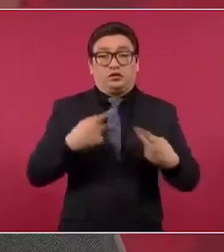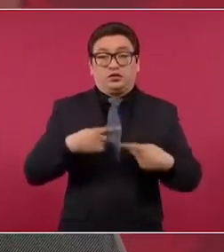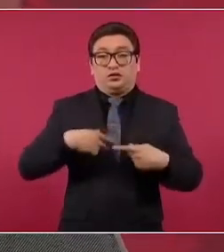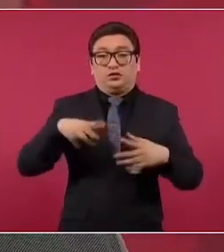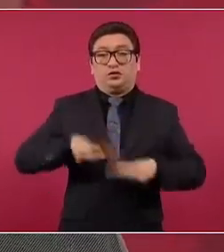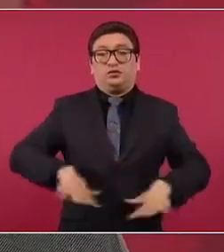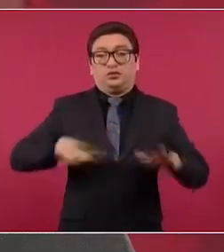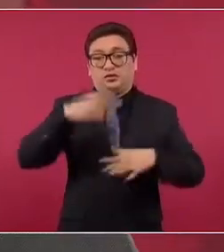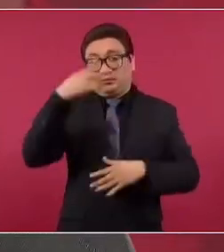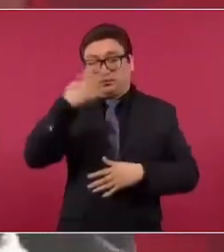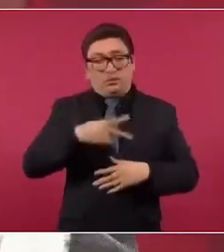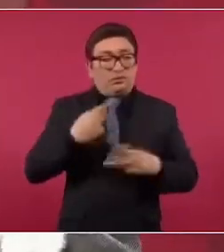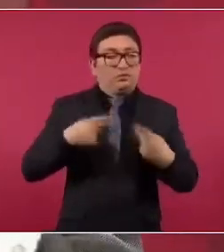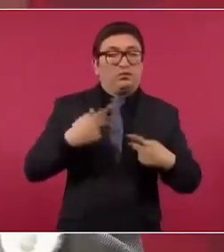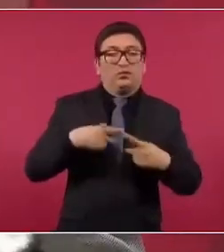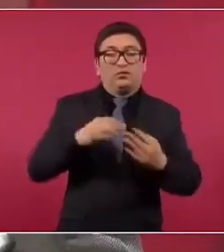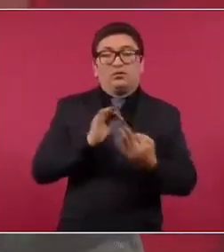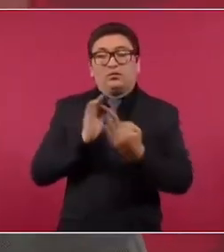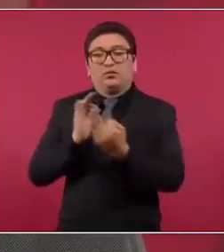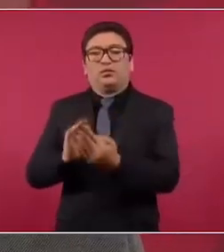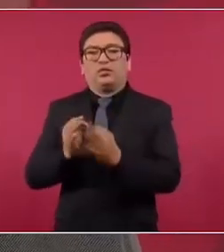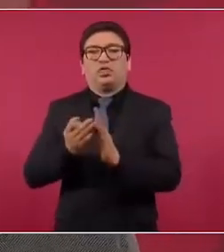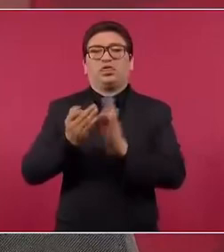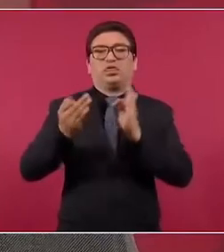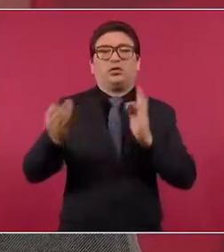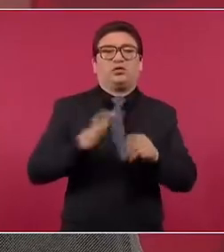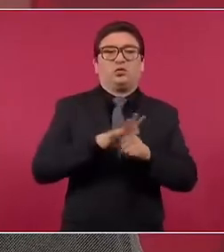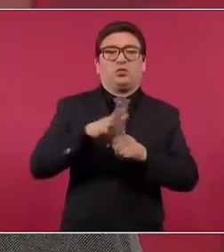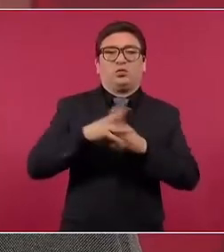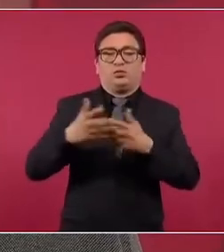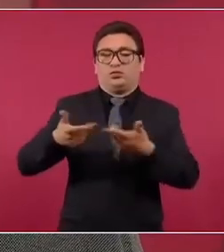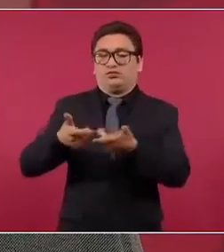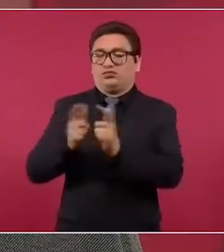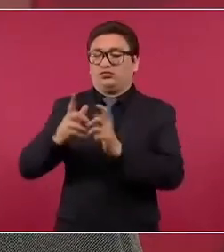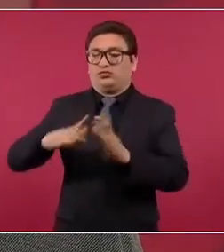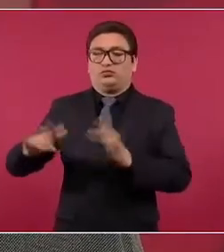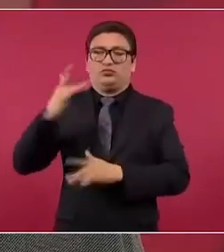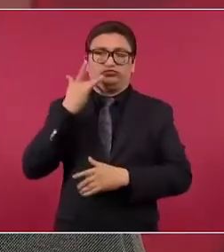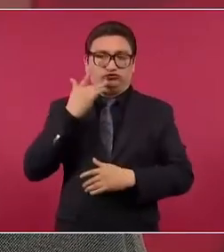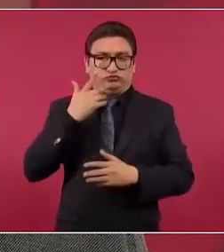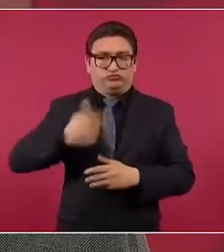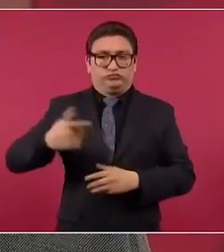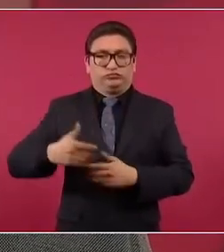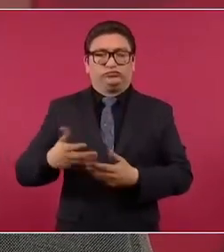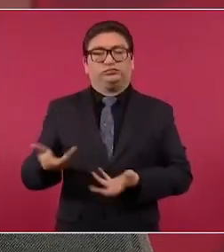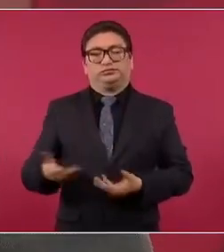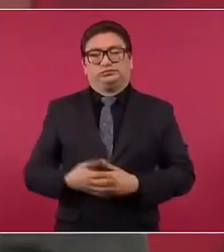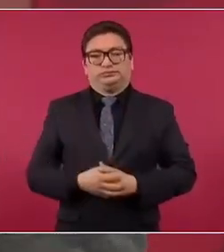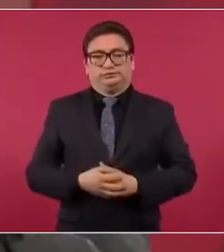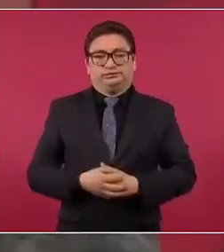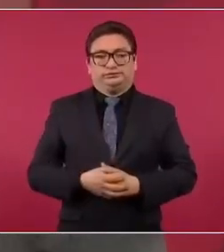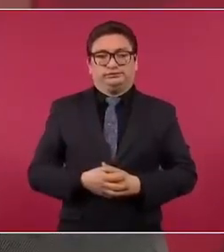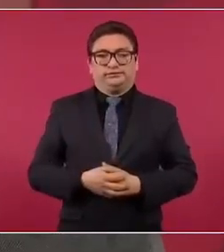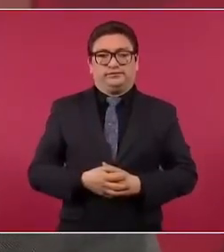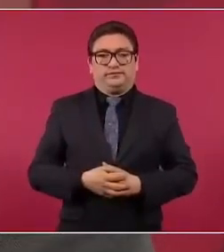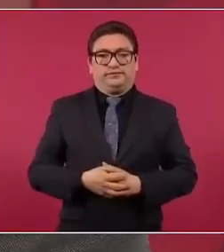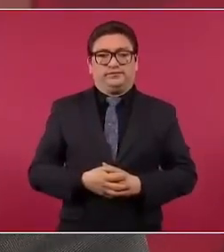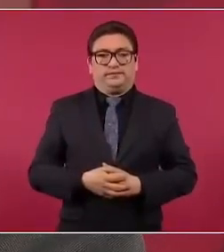de México y qué distantes están de la oligarquía y de